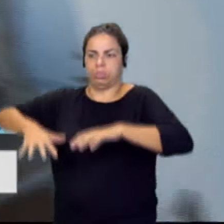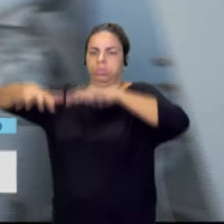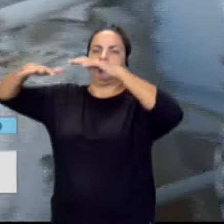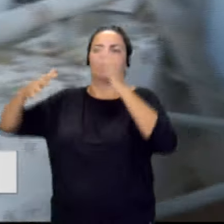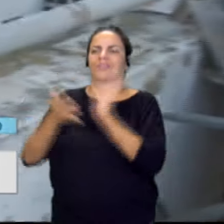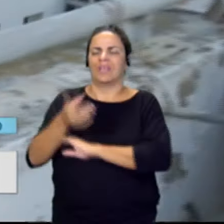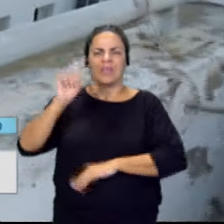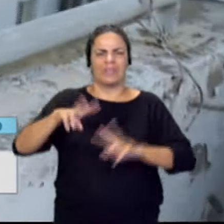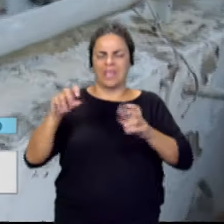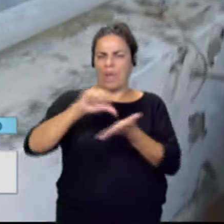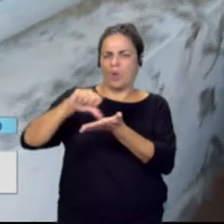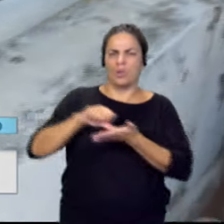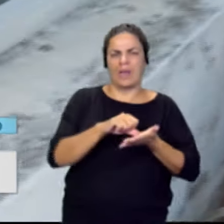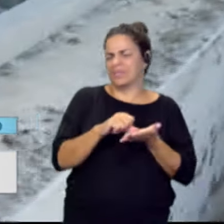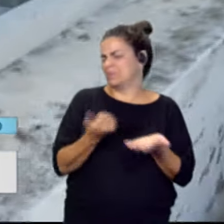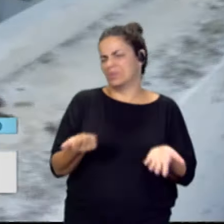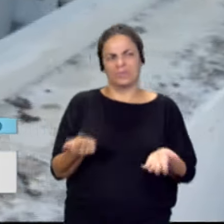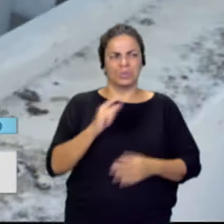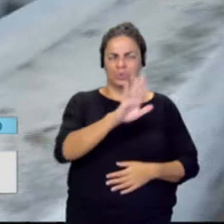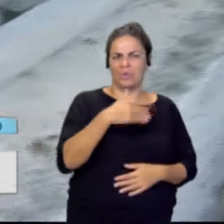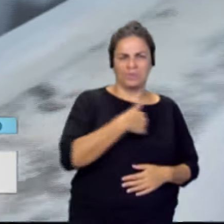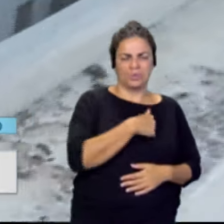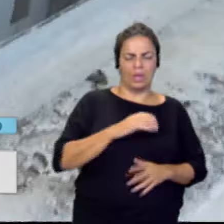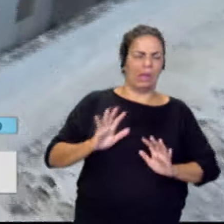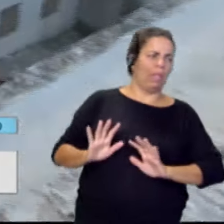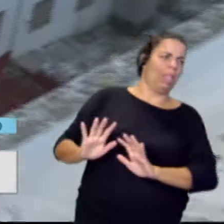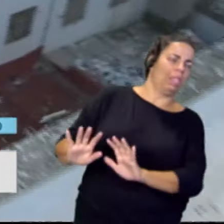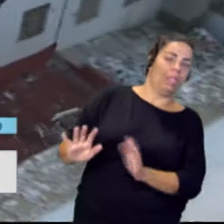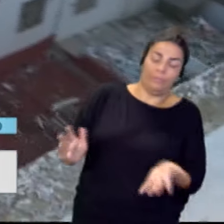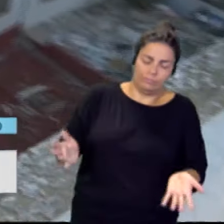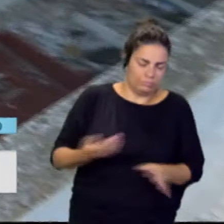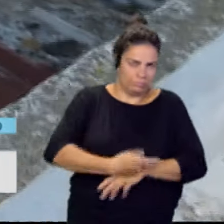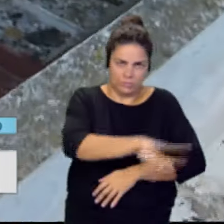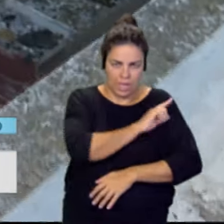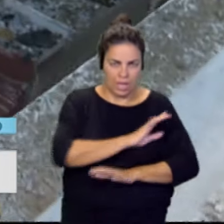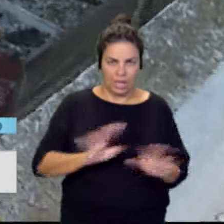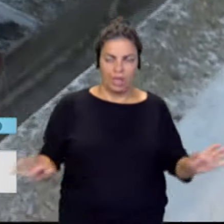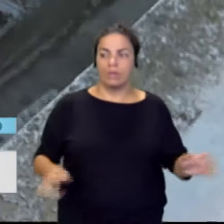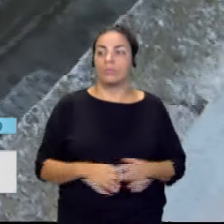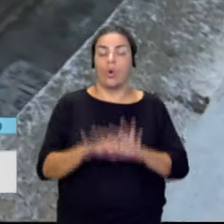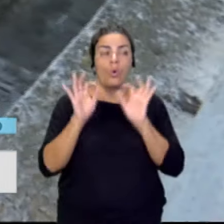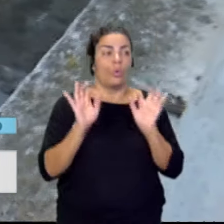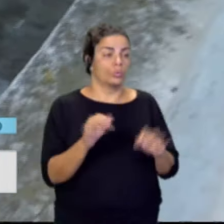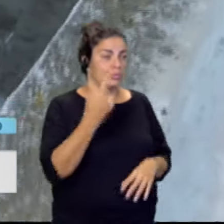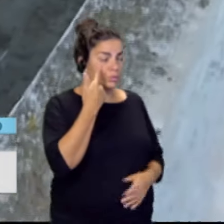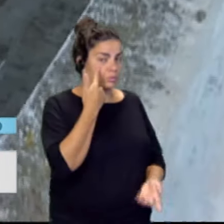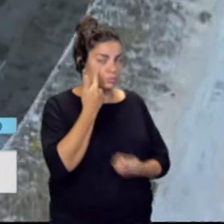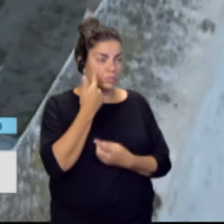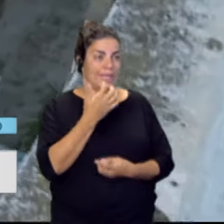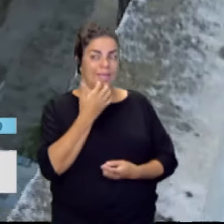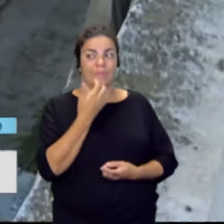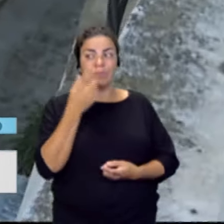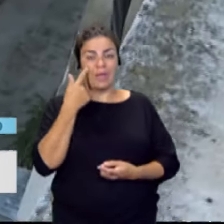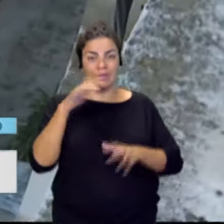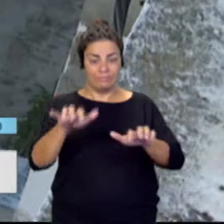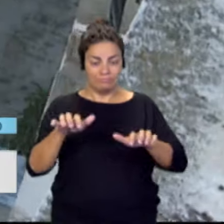dejadez y una dejadez de funciones, pero absoluta. Pues justo yo decía, estábamos viendo aquí un ejemplo, pero nos asomamos y